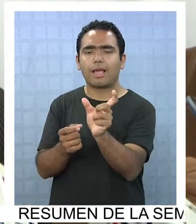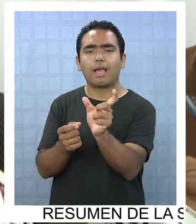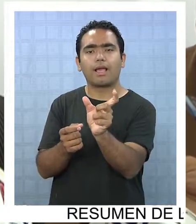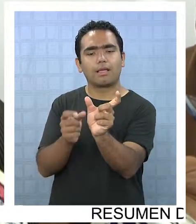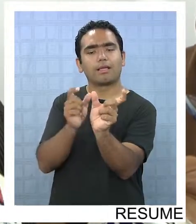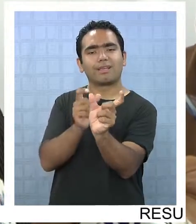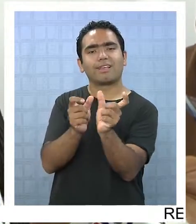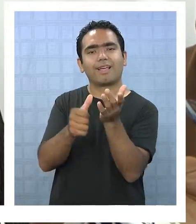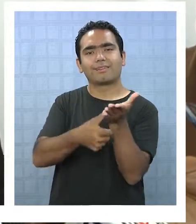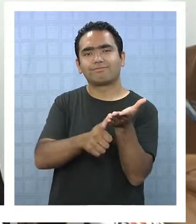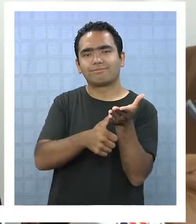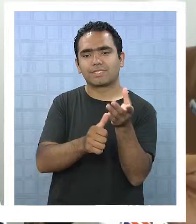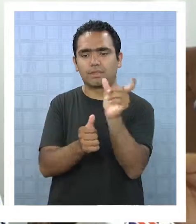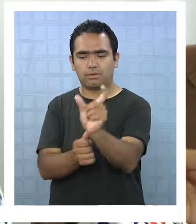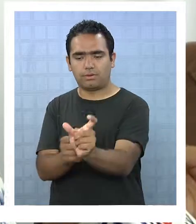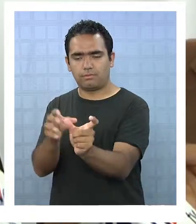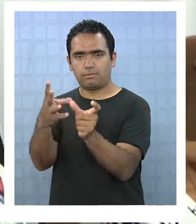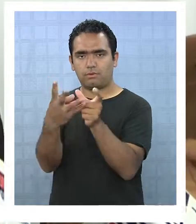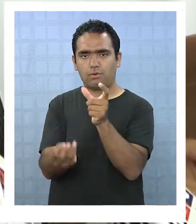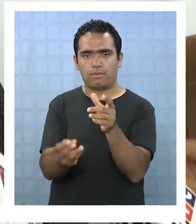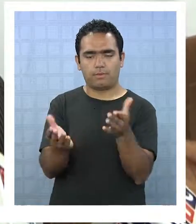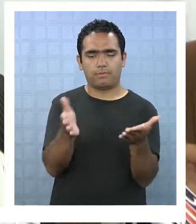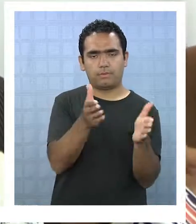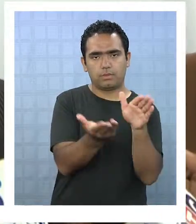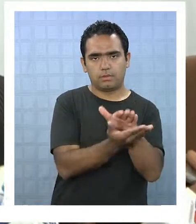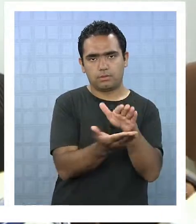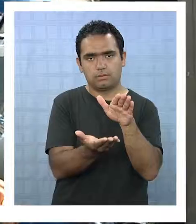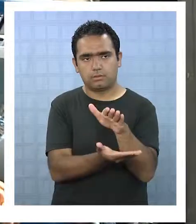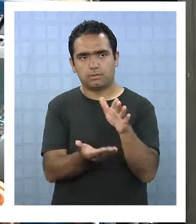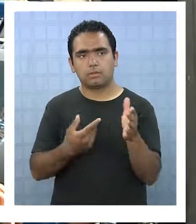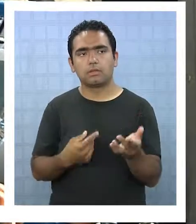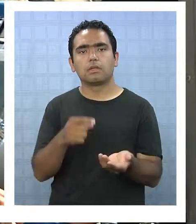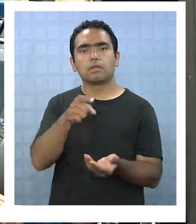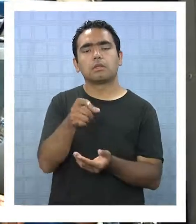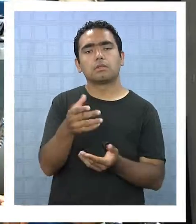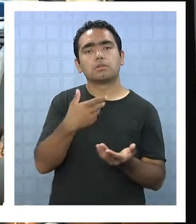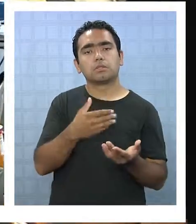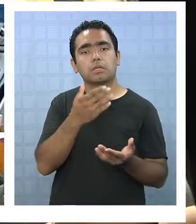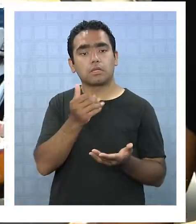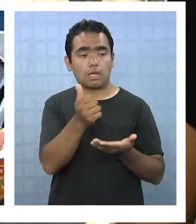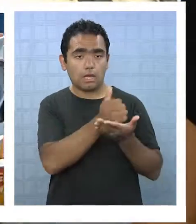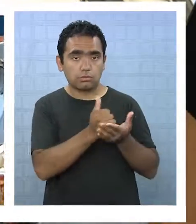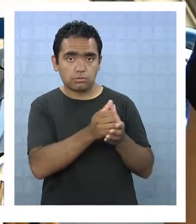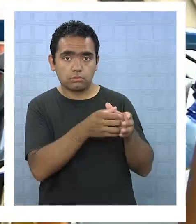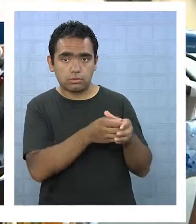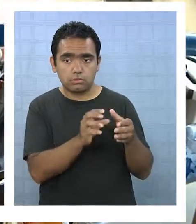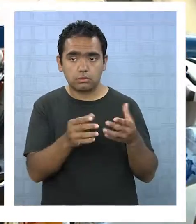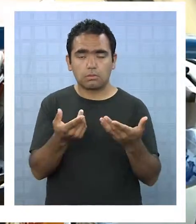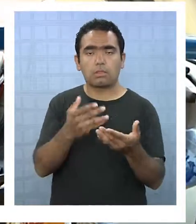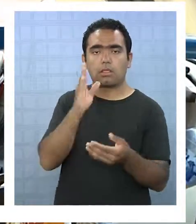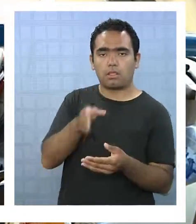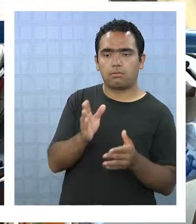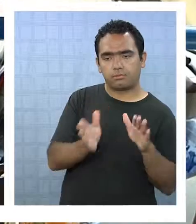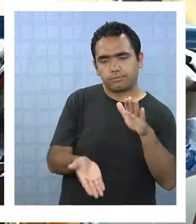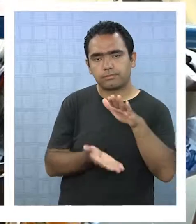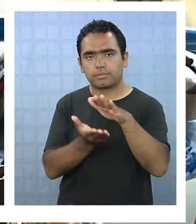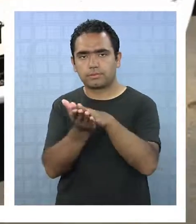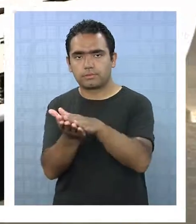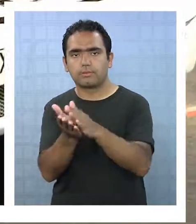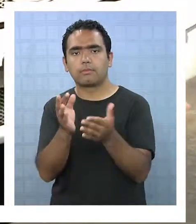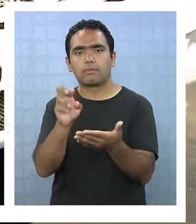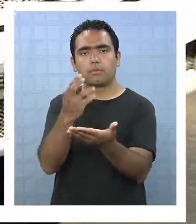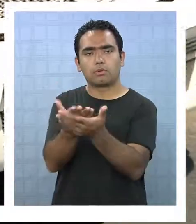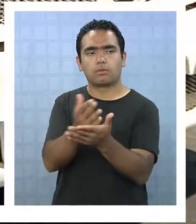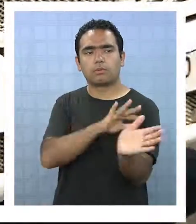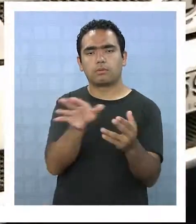Adicionalmente si alguien postula como sociedad tiene que traer todos los poderes y documentos pertinentes a la empresa. El tesorero regional